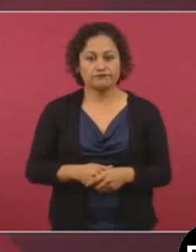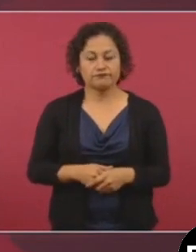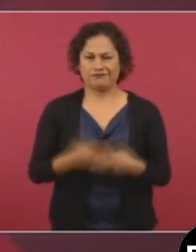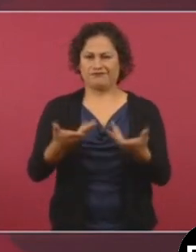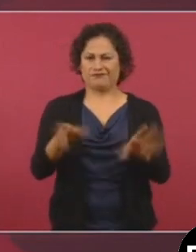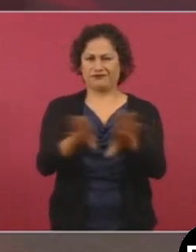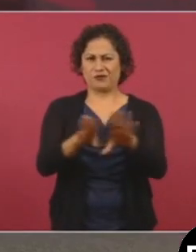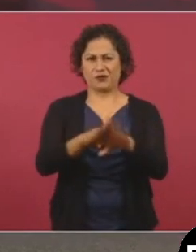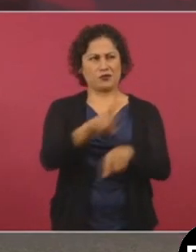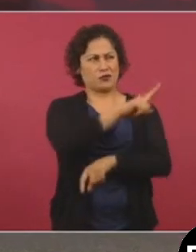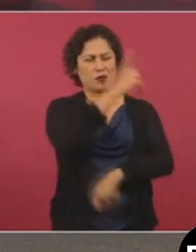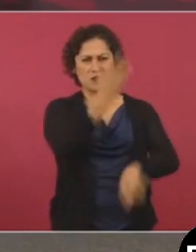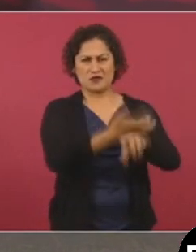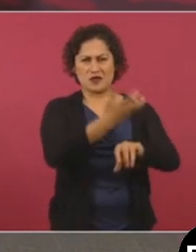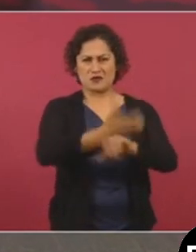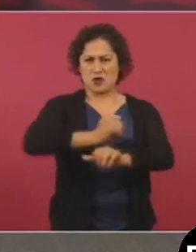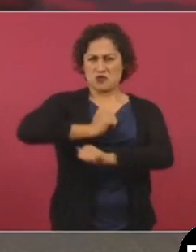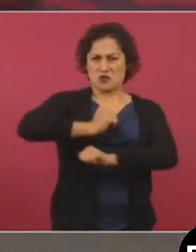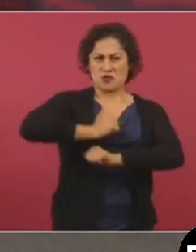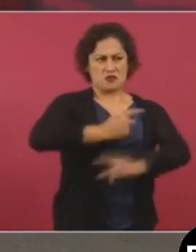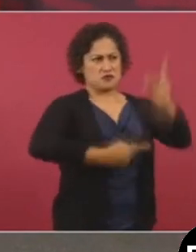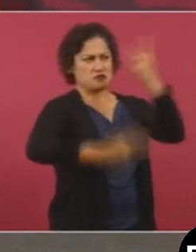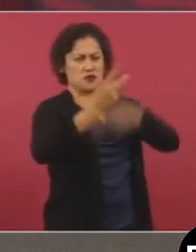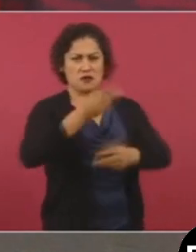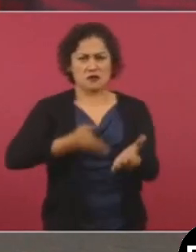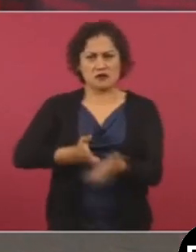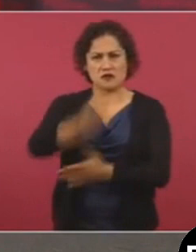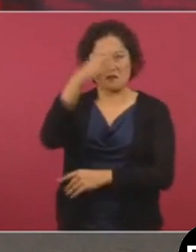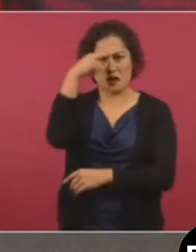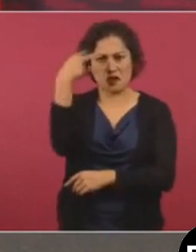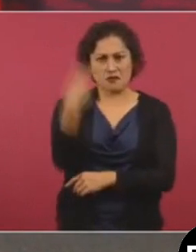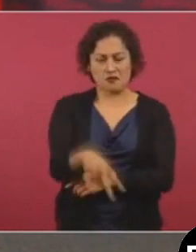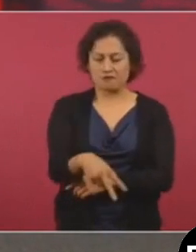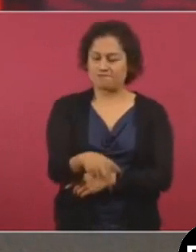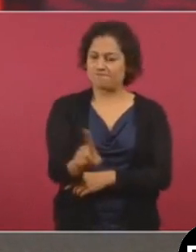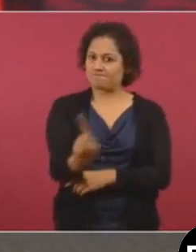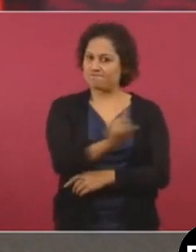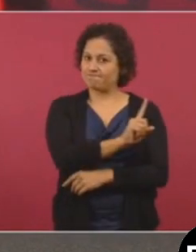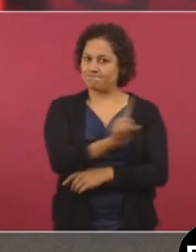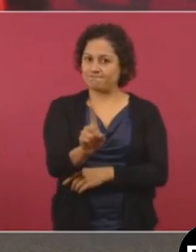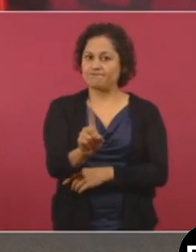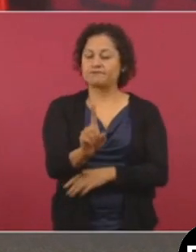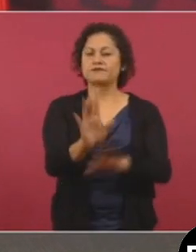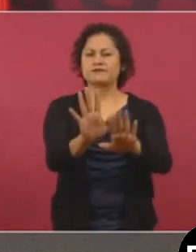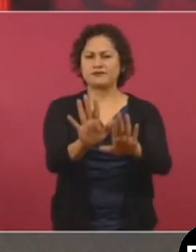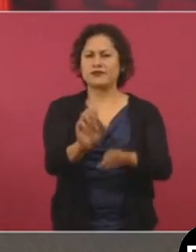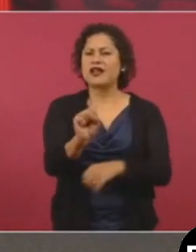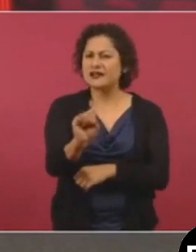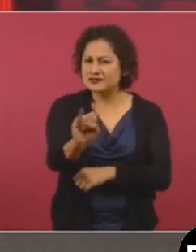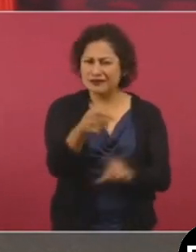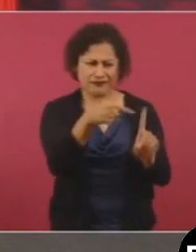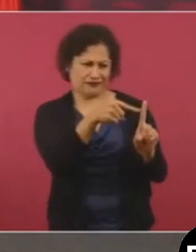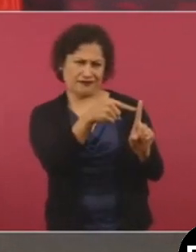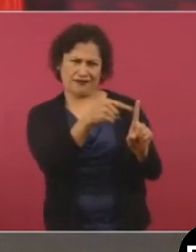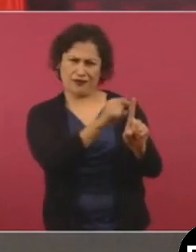soldados estadounidenses en nuestro territorio, pues sepa, sí, es el coordinador, porque hay